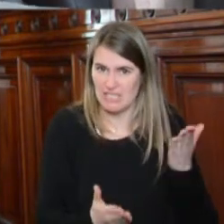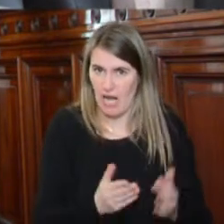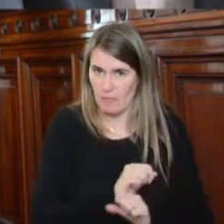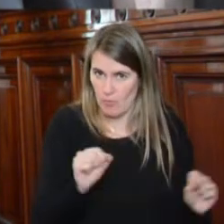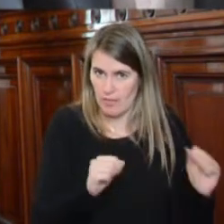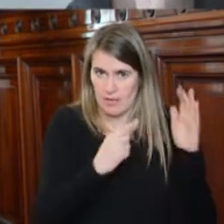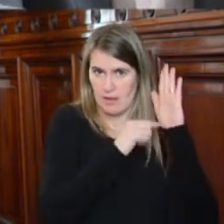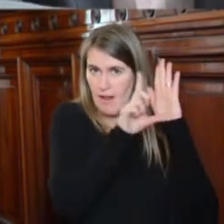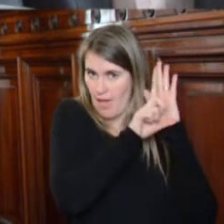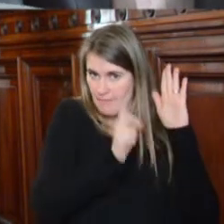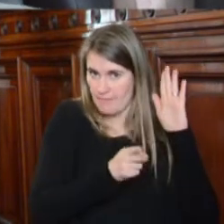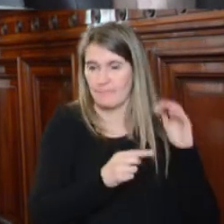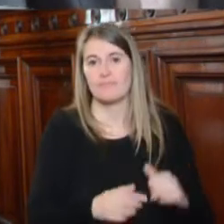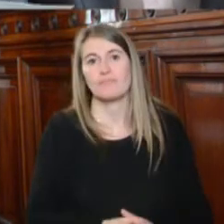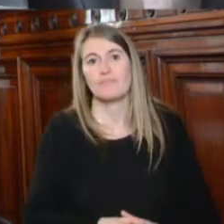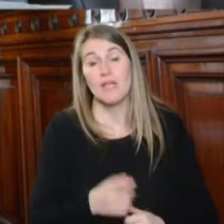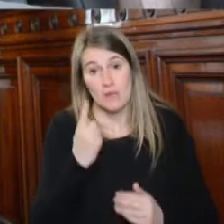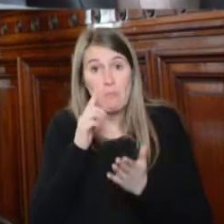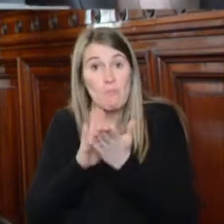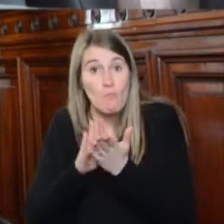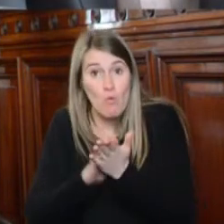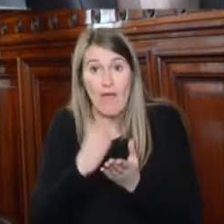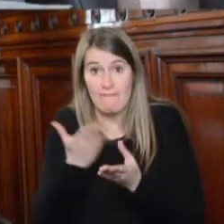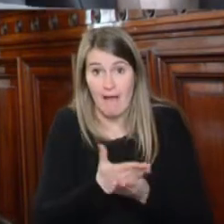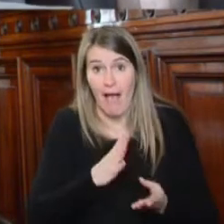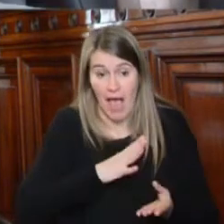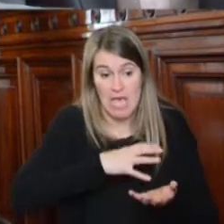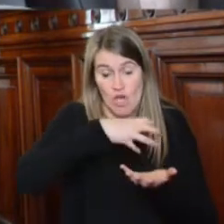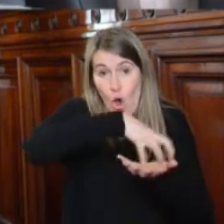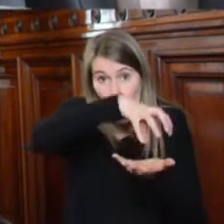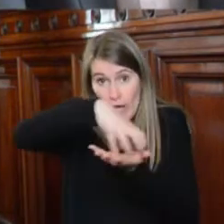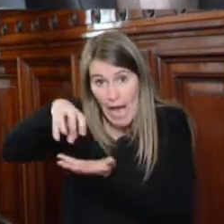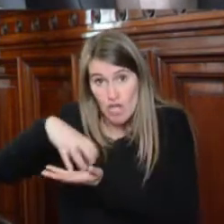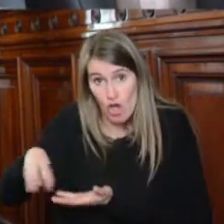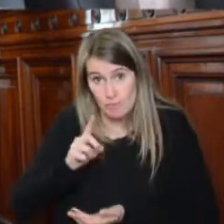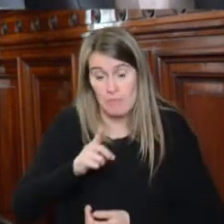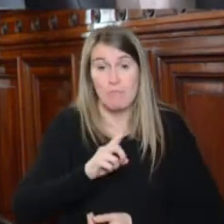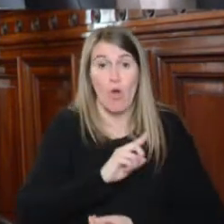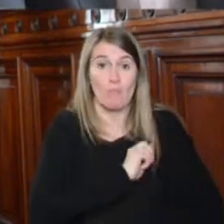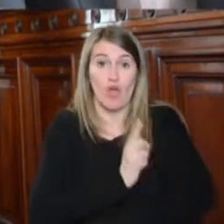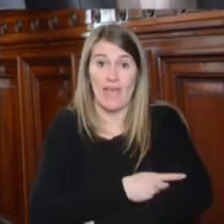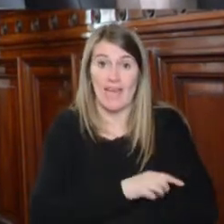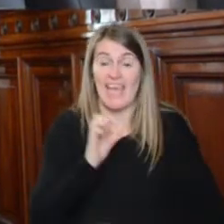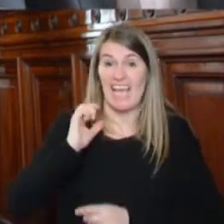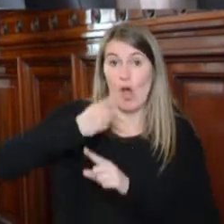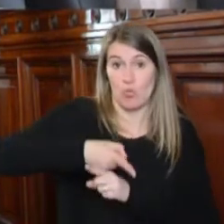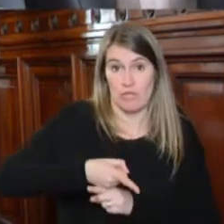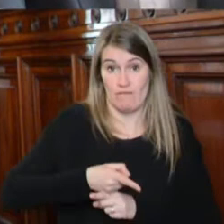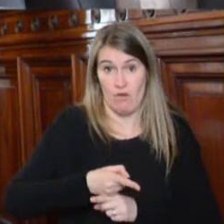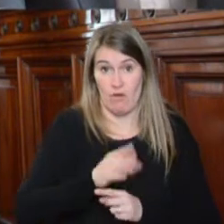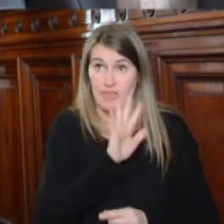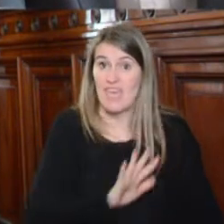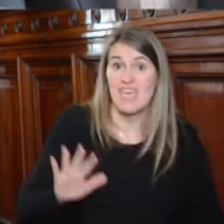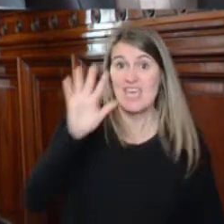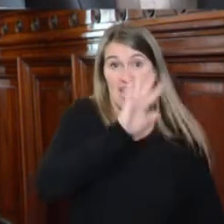dignidad. Prueba de lo expuesto resultan los pedidos de juicio político del Poder Ejecutivo Nacional a jueces probos de la